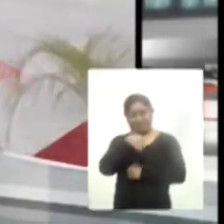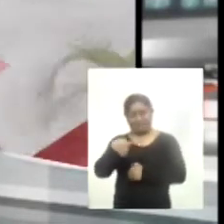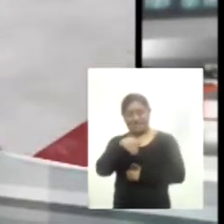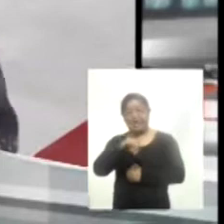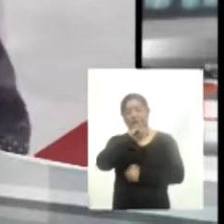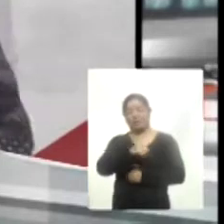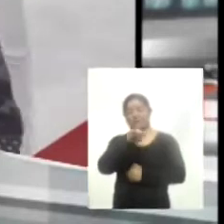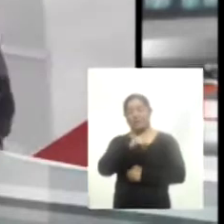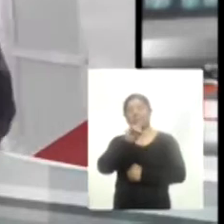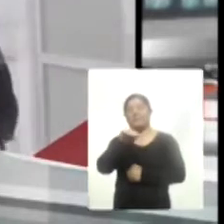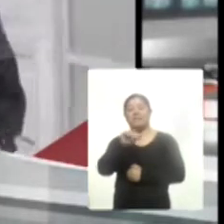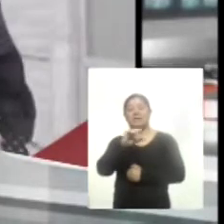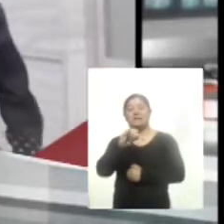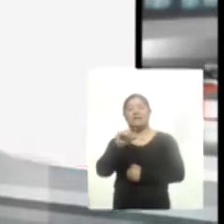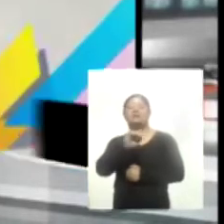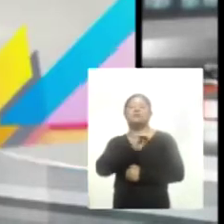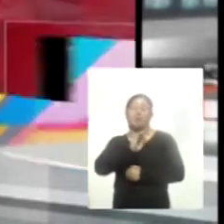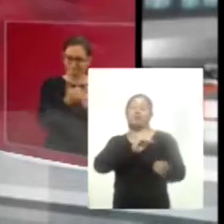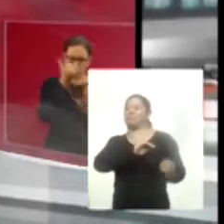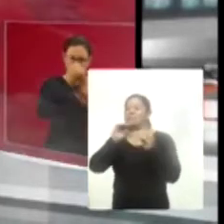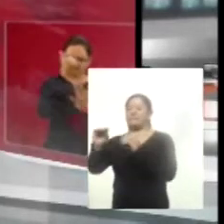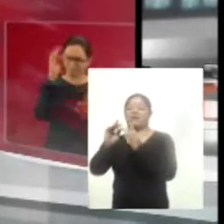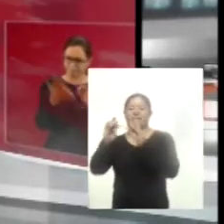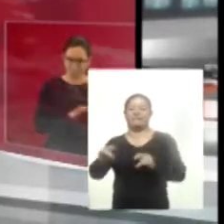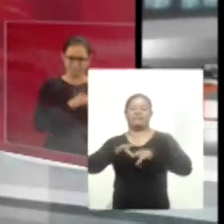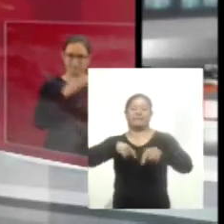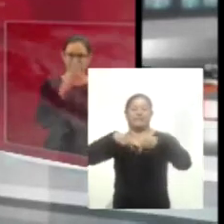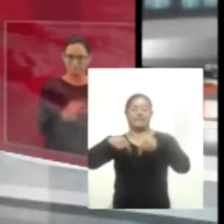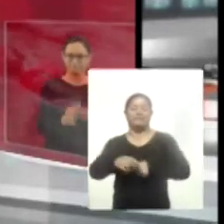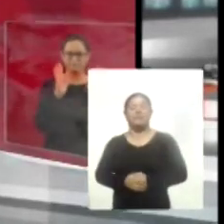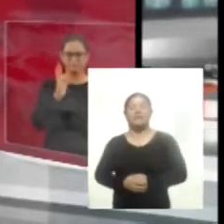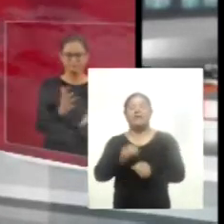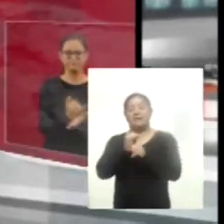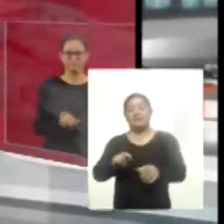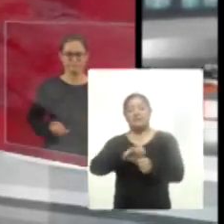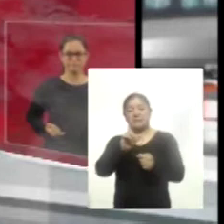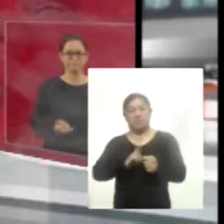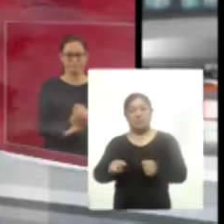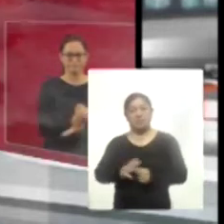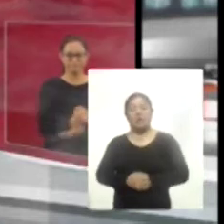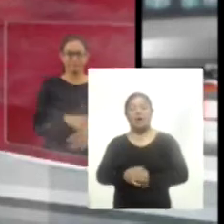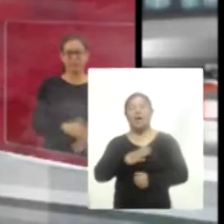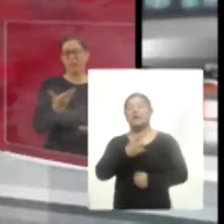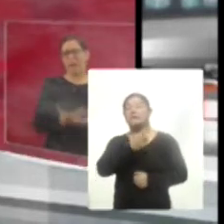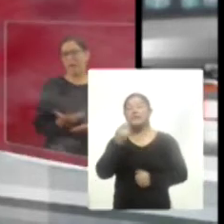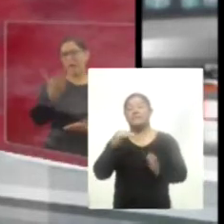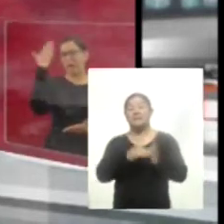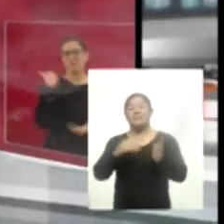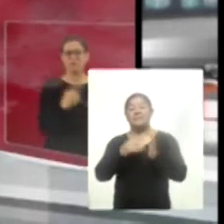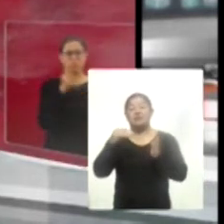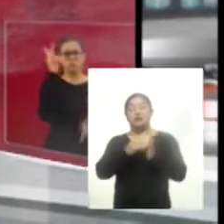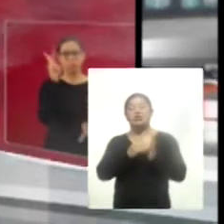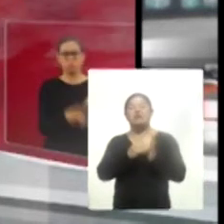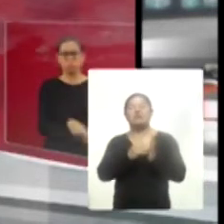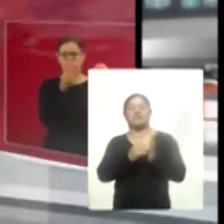podría emigrar al fútbol francés. En información nacional, se han ahorrado 100 mil millones de pesos con estrategia contra